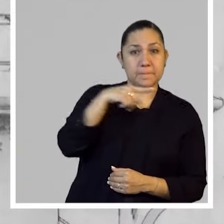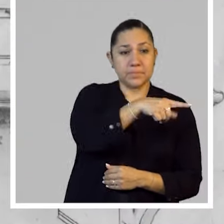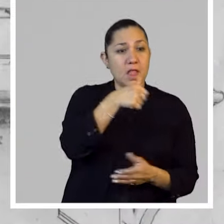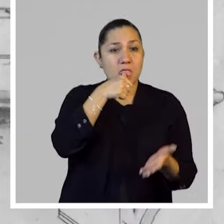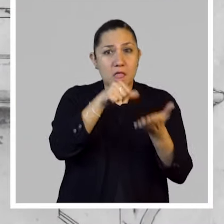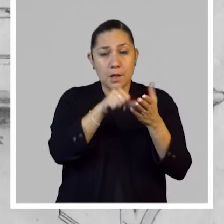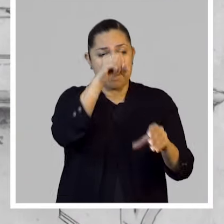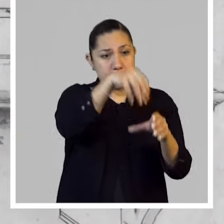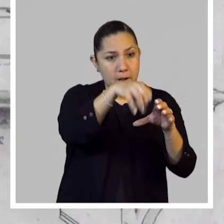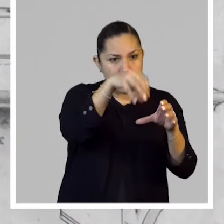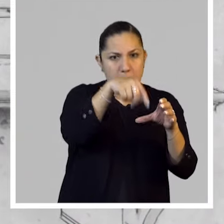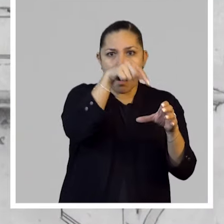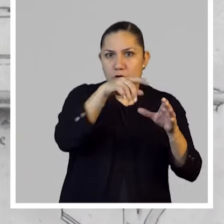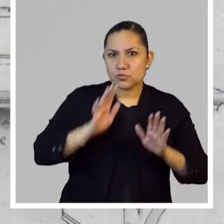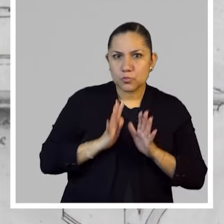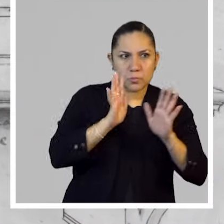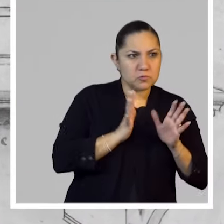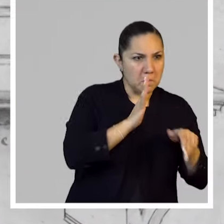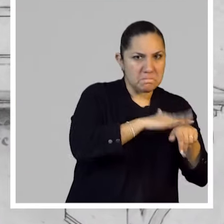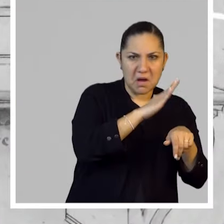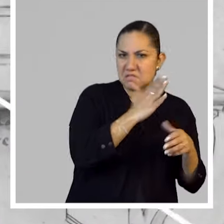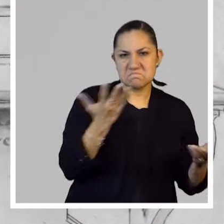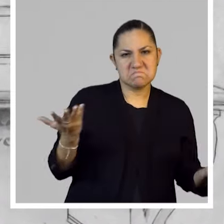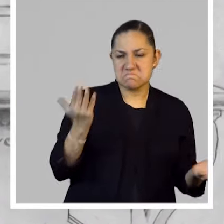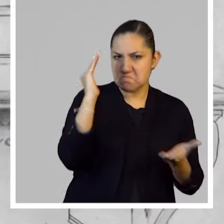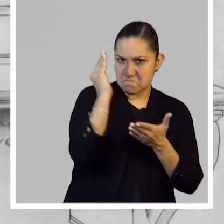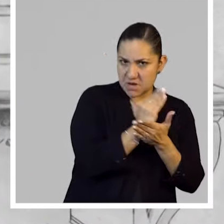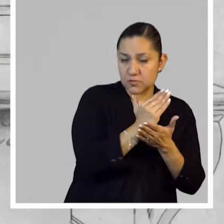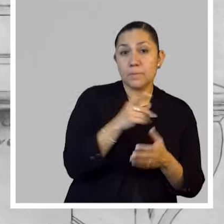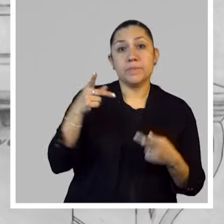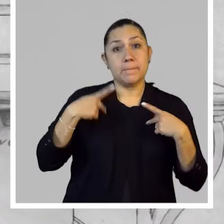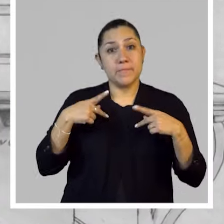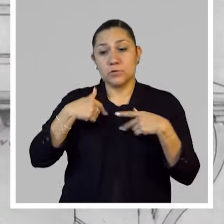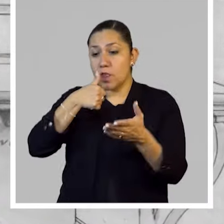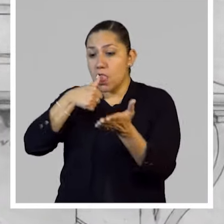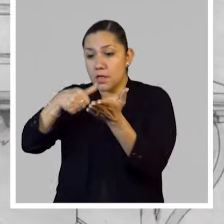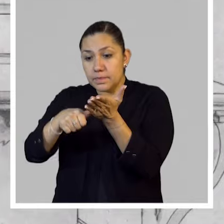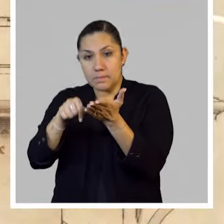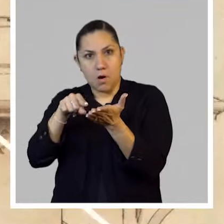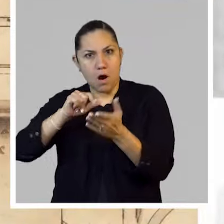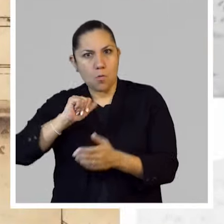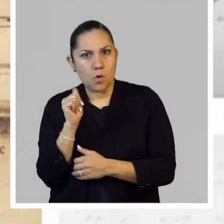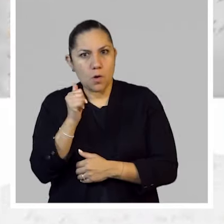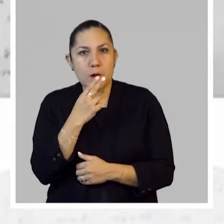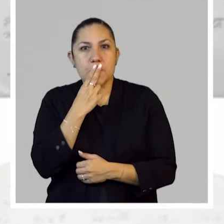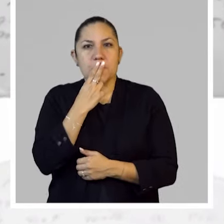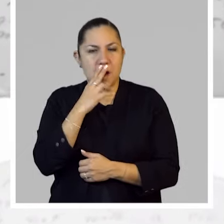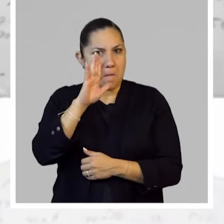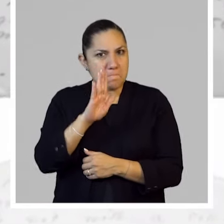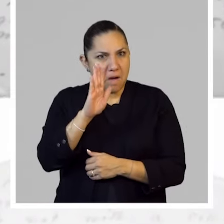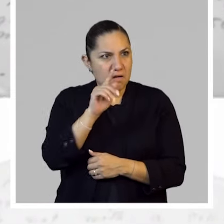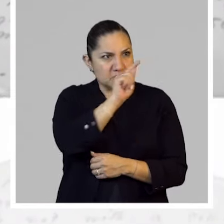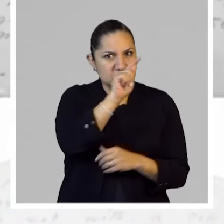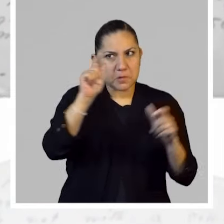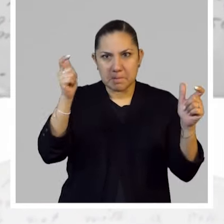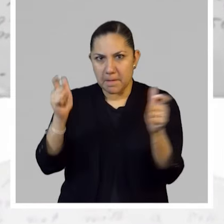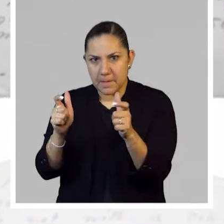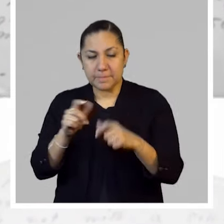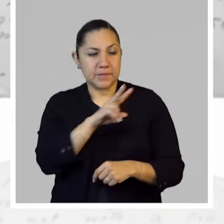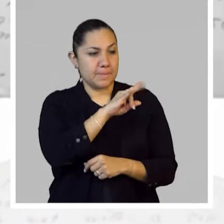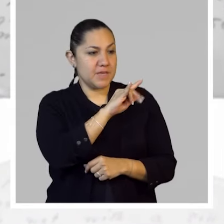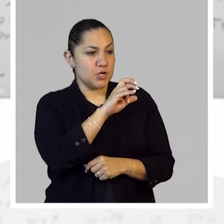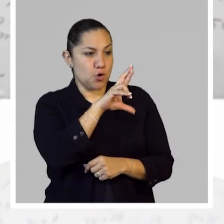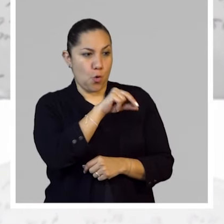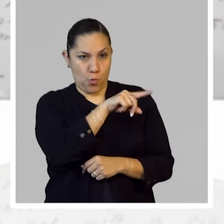guardan menos sorpresas y los coleccionistas de timbres postales son una especie en peligro de extinción. Asistimos, como lo denominó Juan